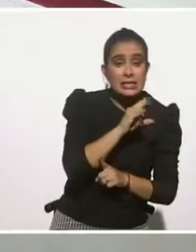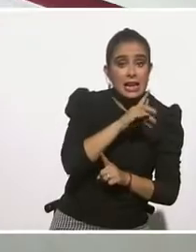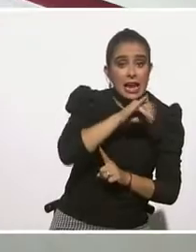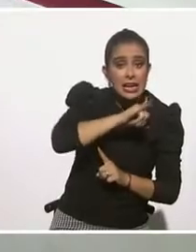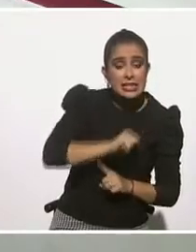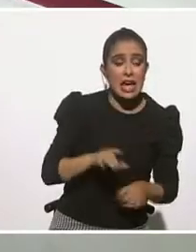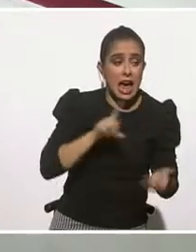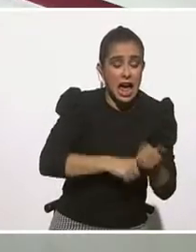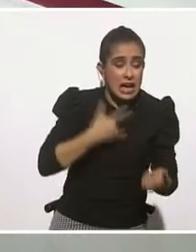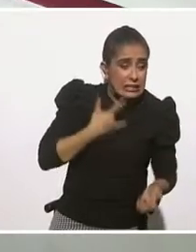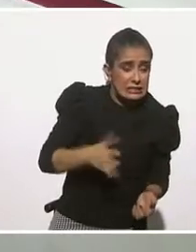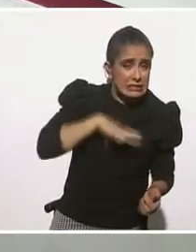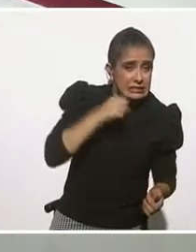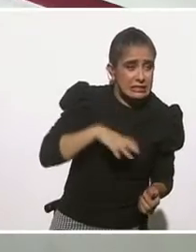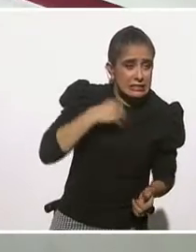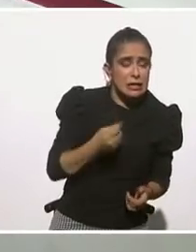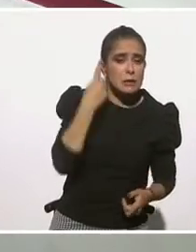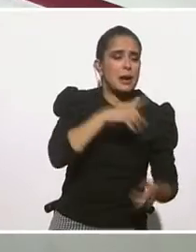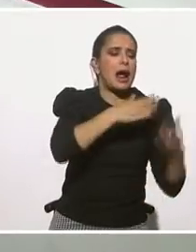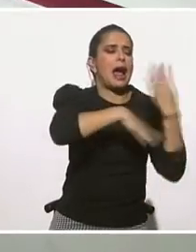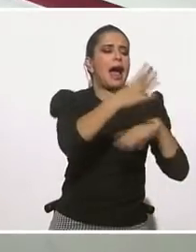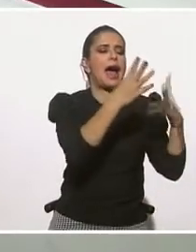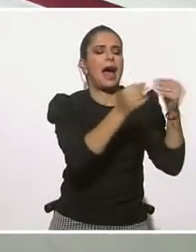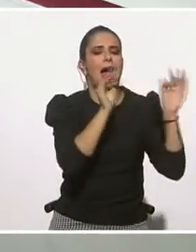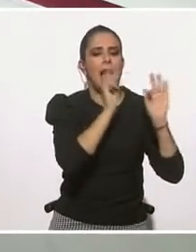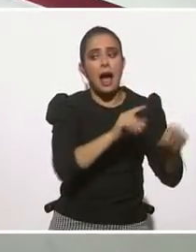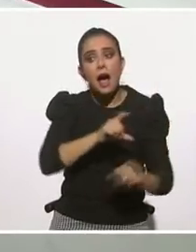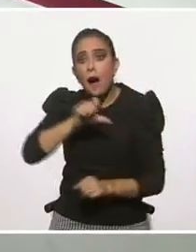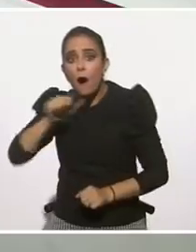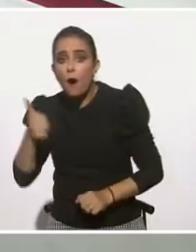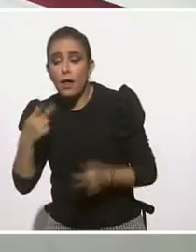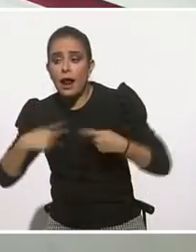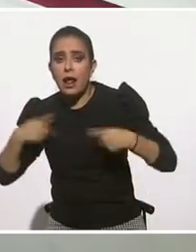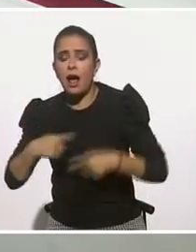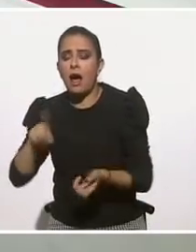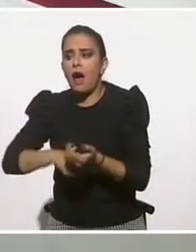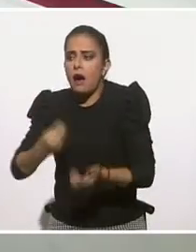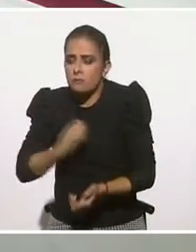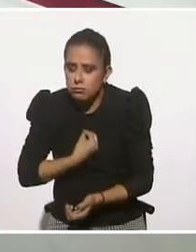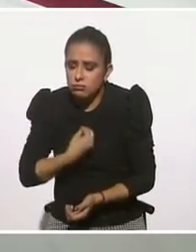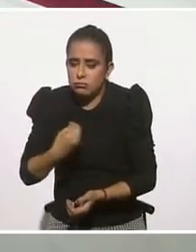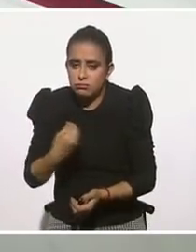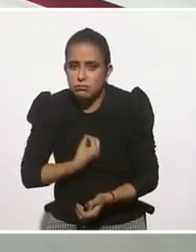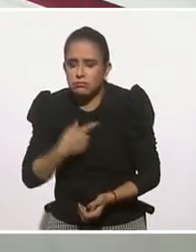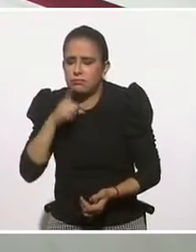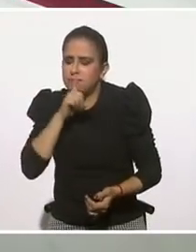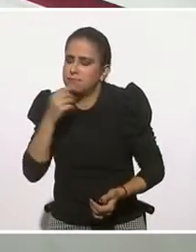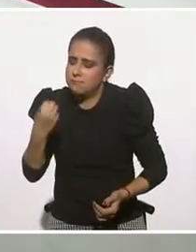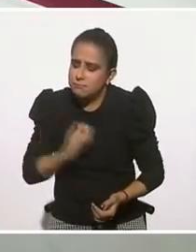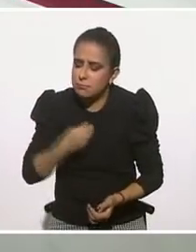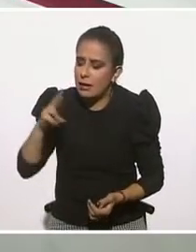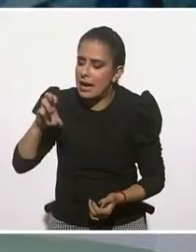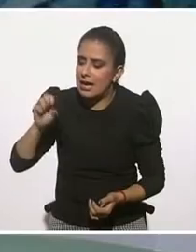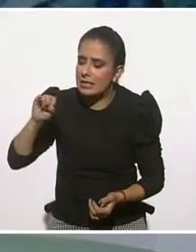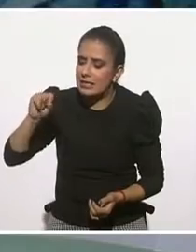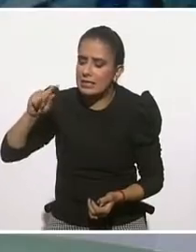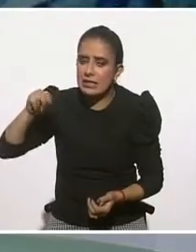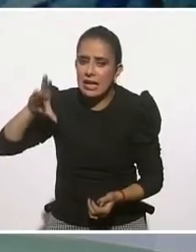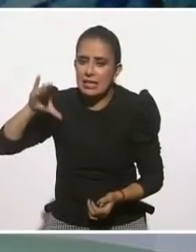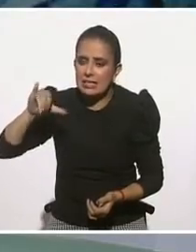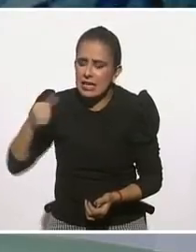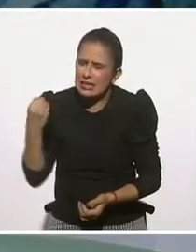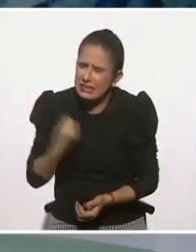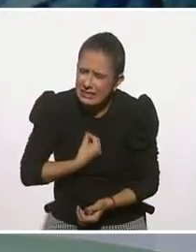las personas confundimos a veces la resiliencia con resistir. Estoy